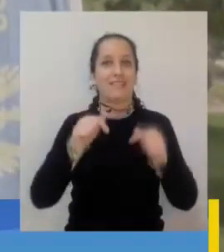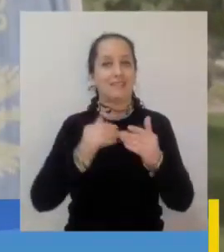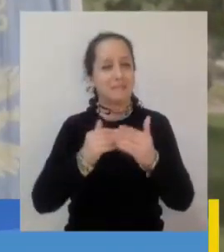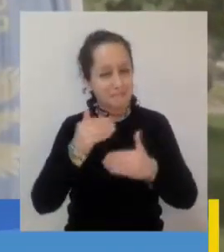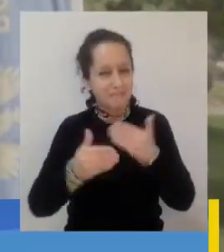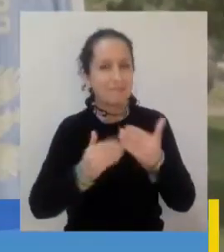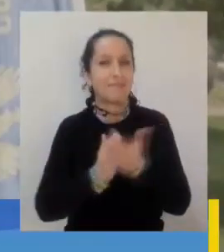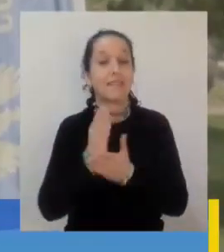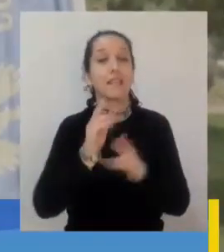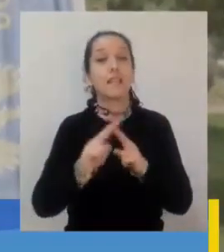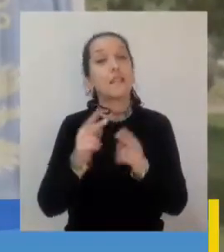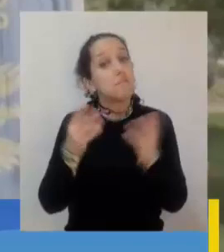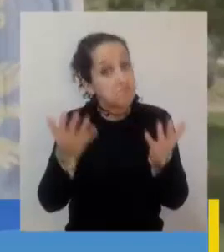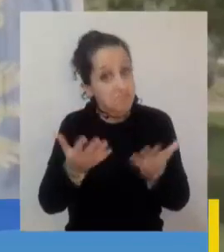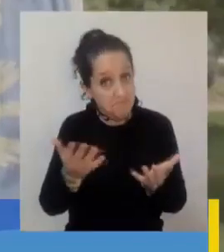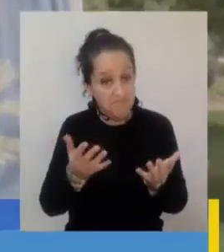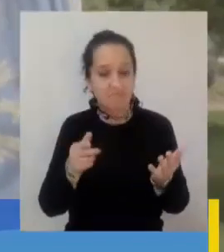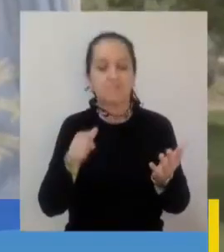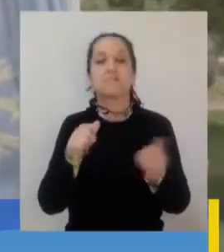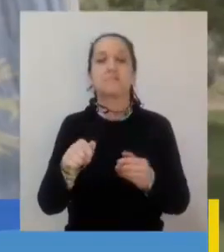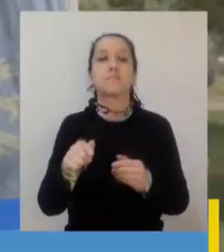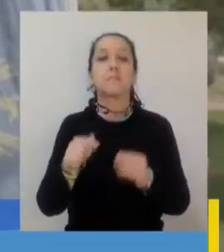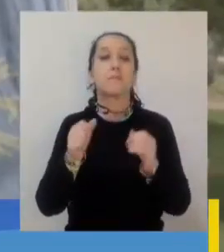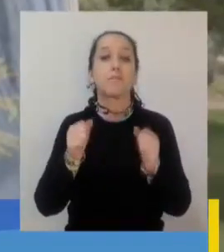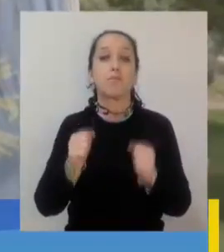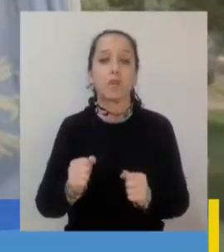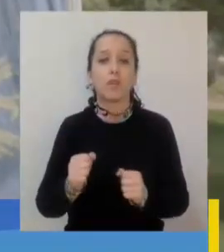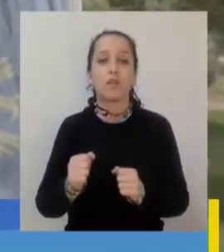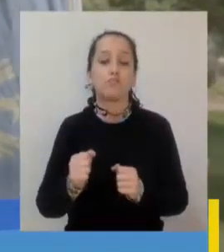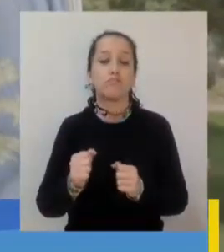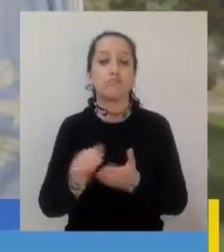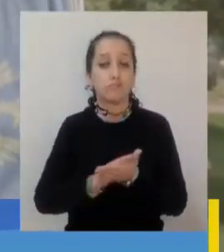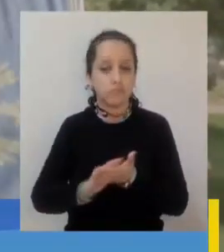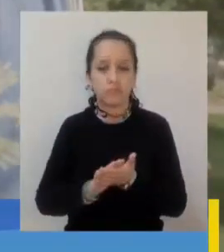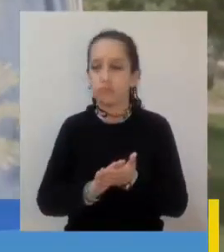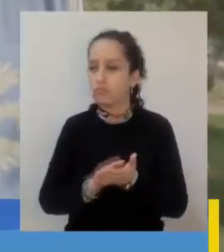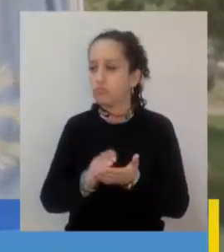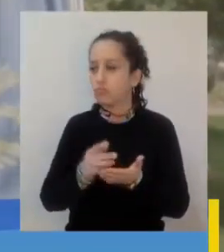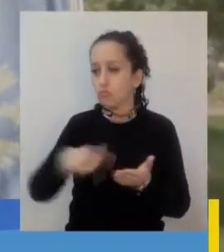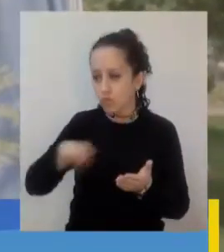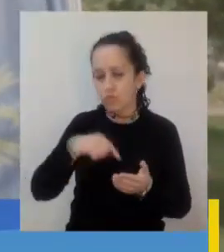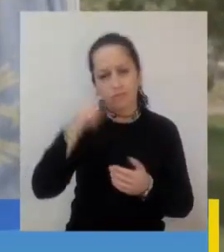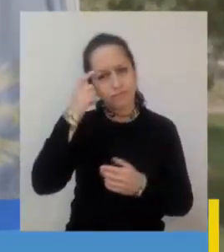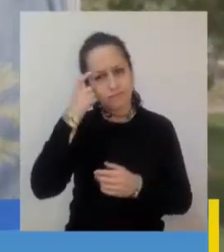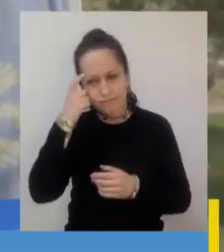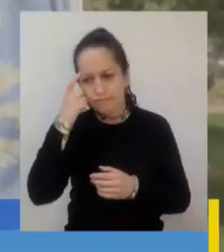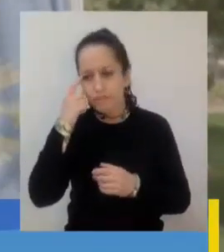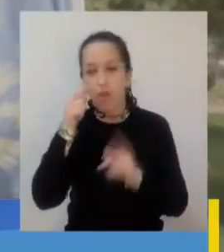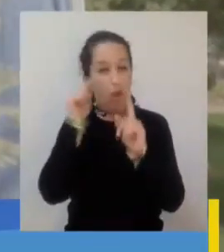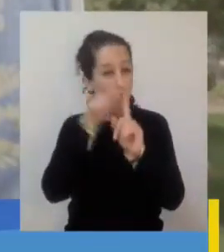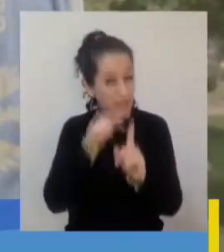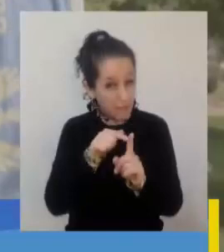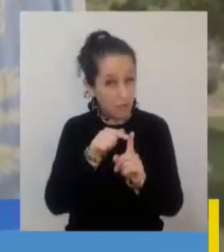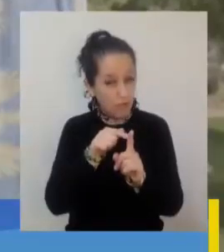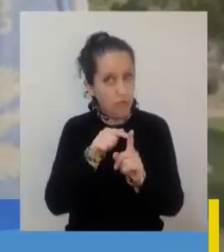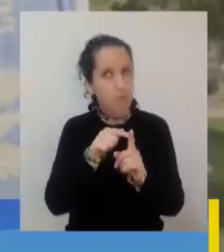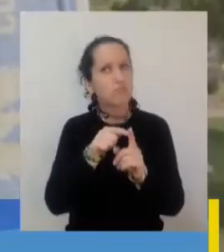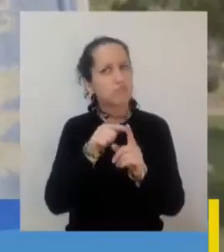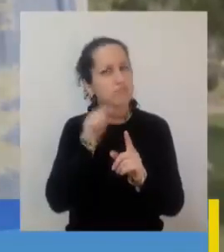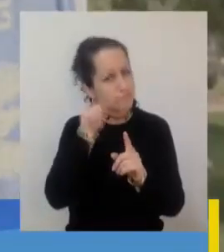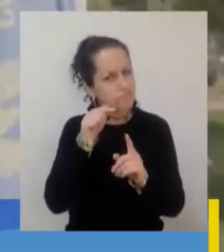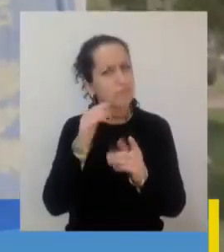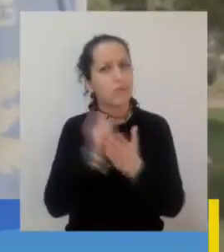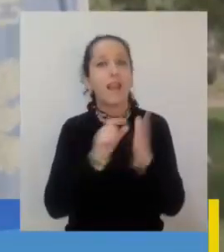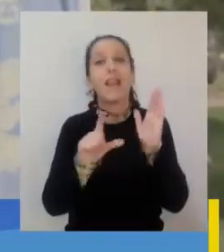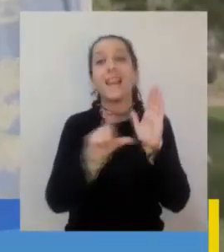poder no solamente ponernos ya en disposición de las metas que están establecidas en